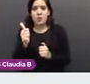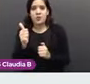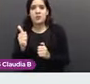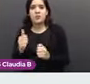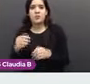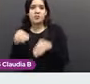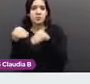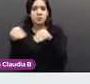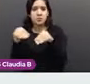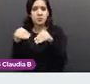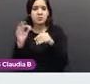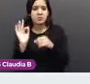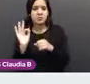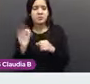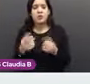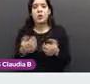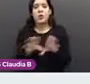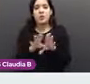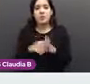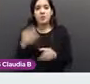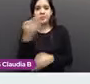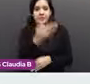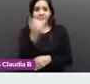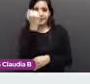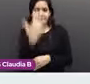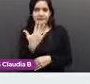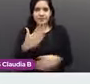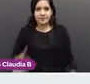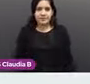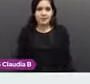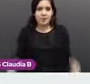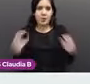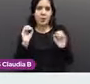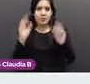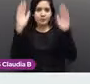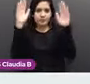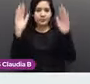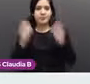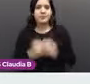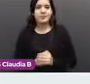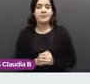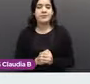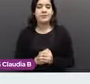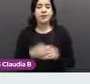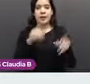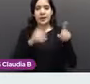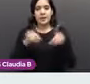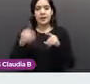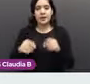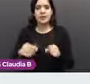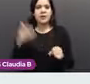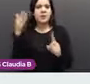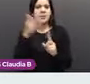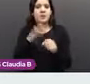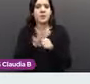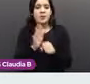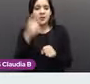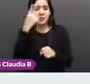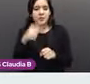después podemos levantar los bracitos hasta ponerlos verticalmente. Y esto es para ver si ocurre algún cambio en las mamas.